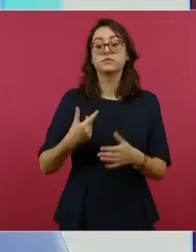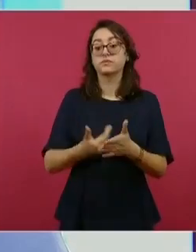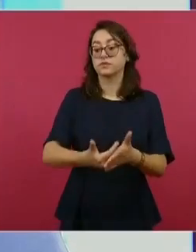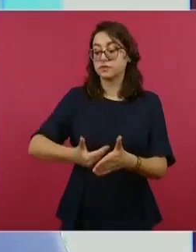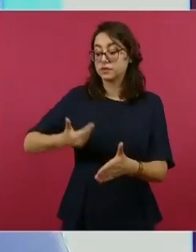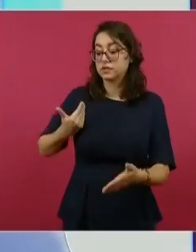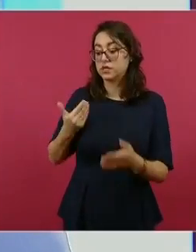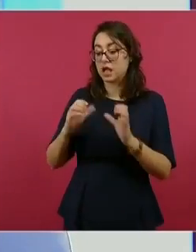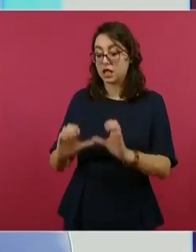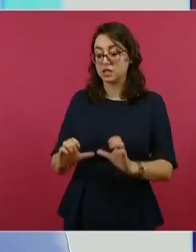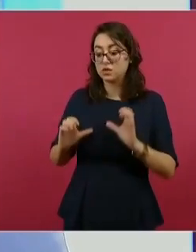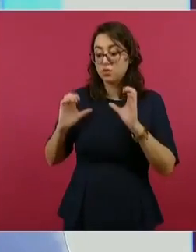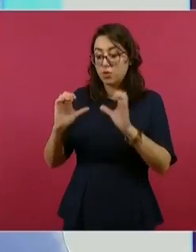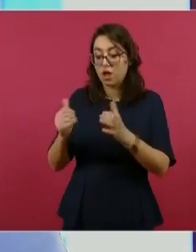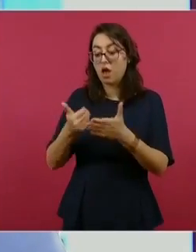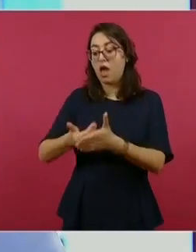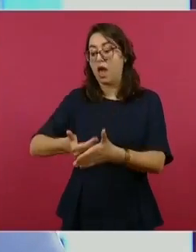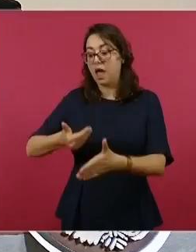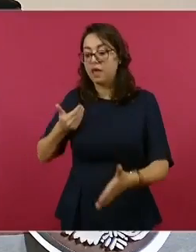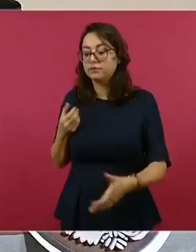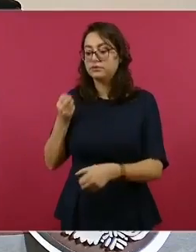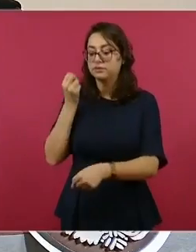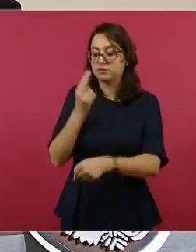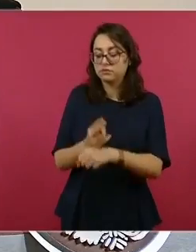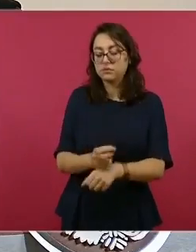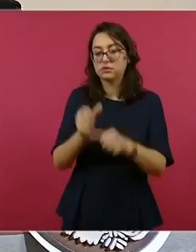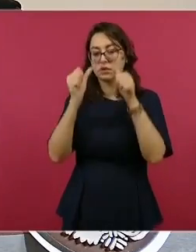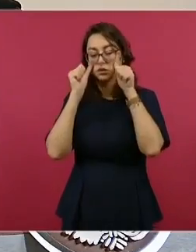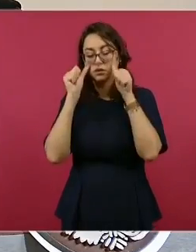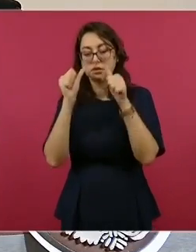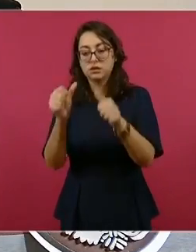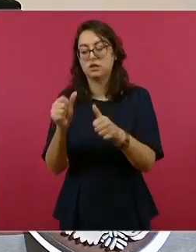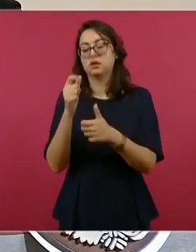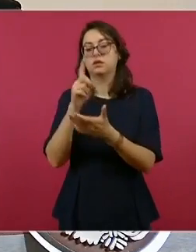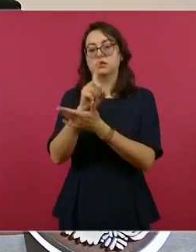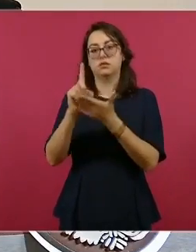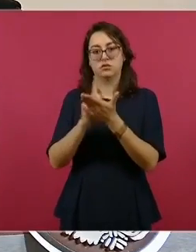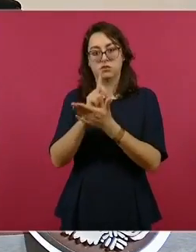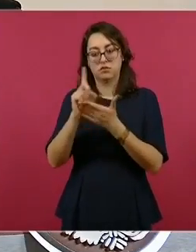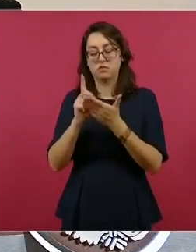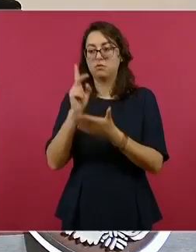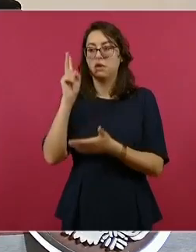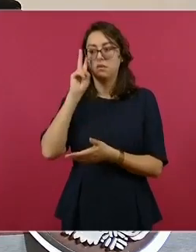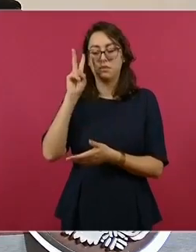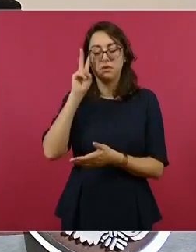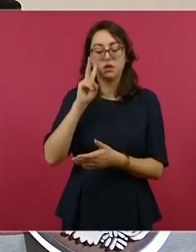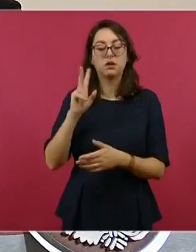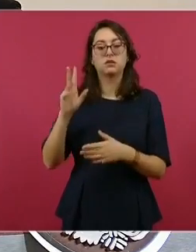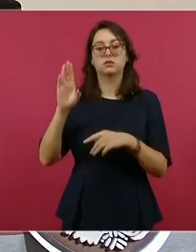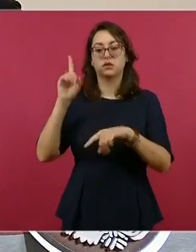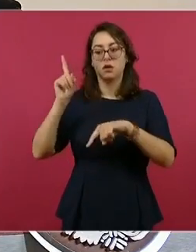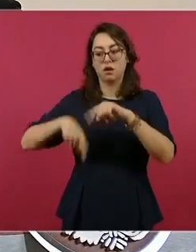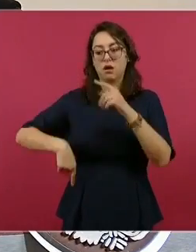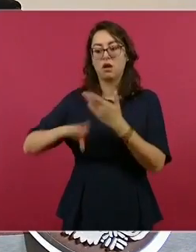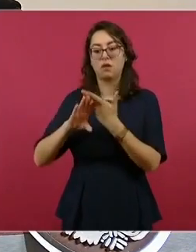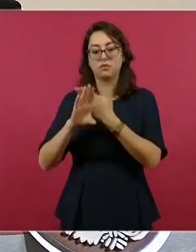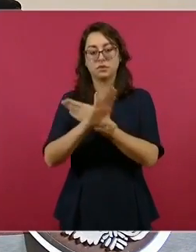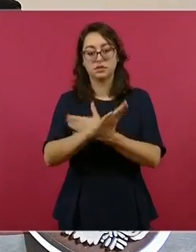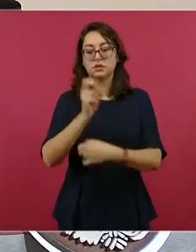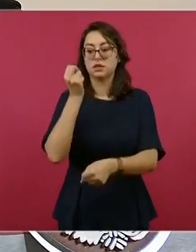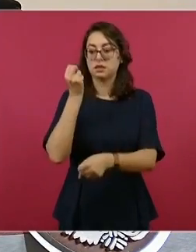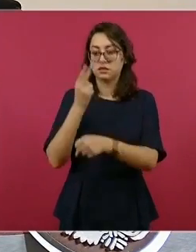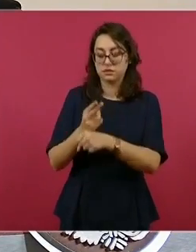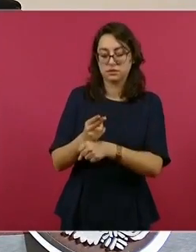evitar el tráfico y el consumo de drogas, como parte de la tarea de atender las causas que